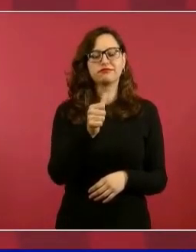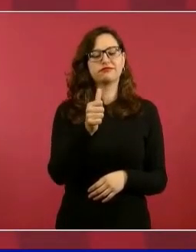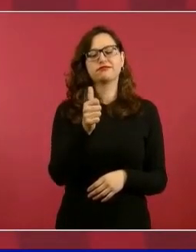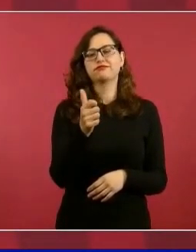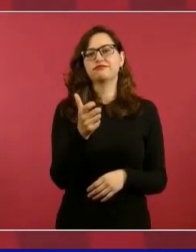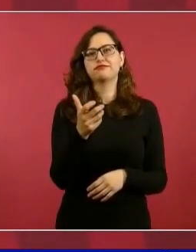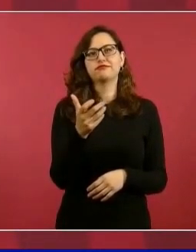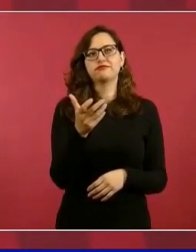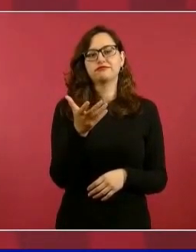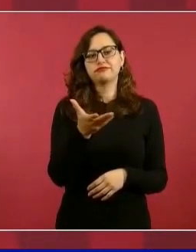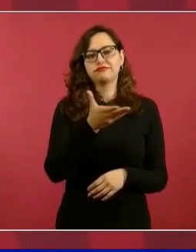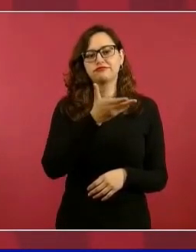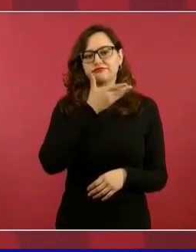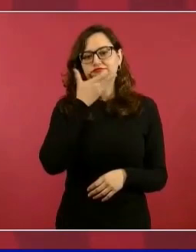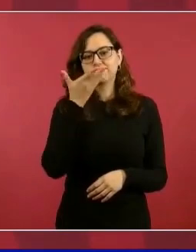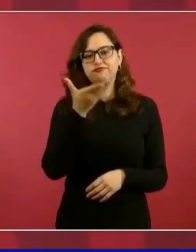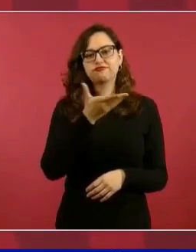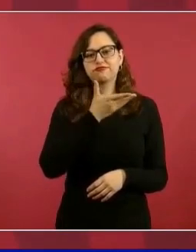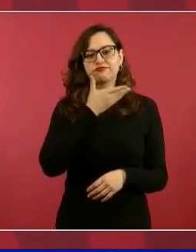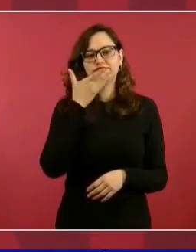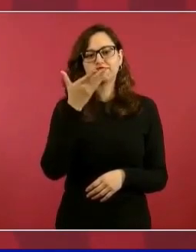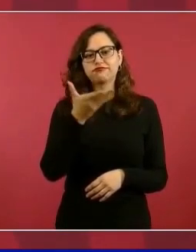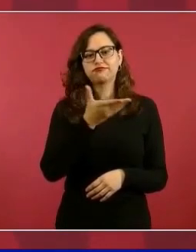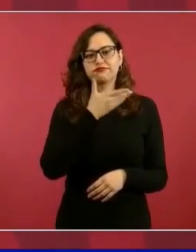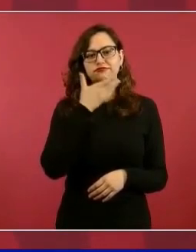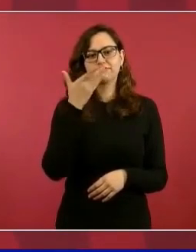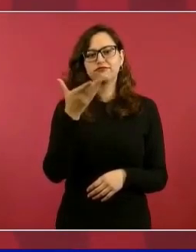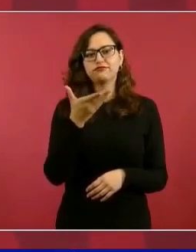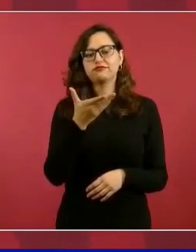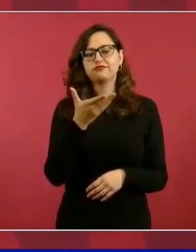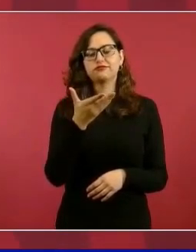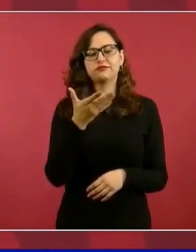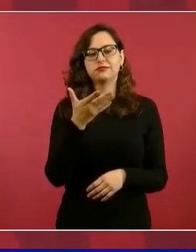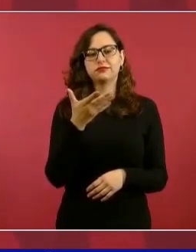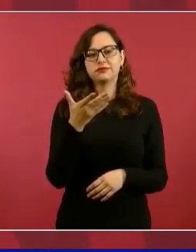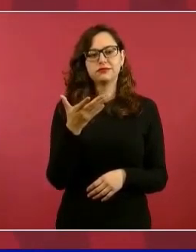discursos de los movimientos opositores